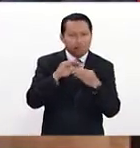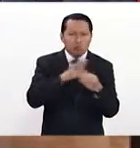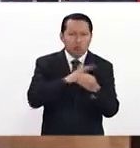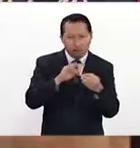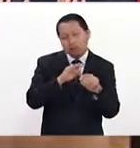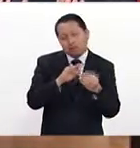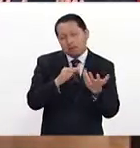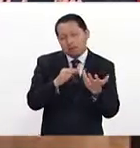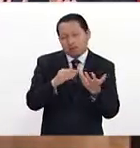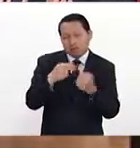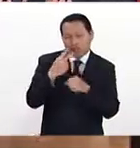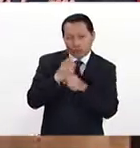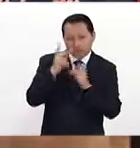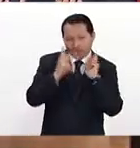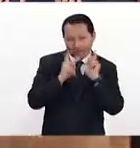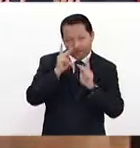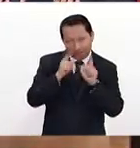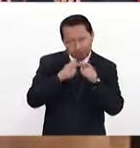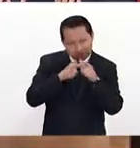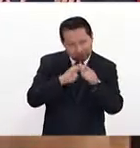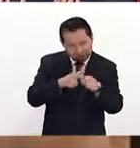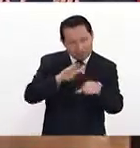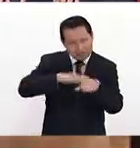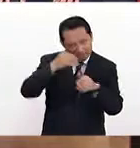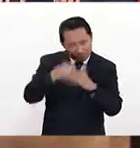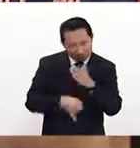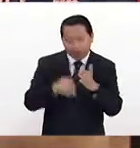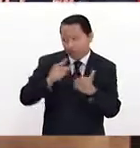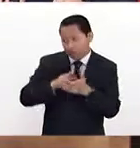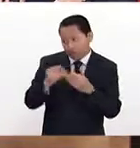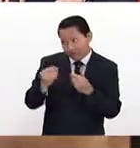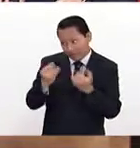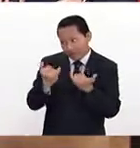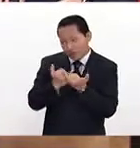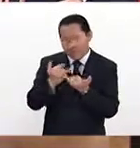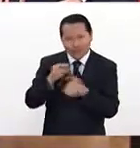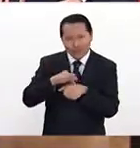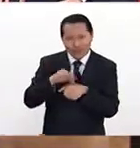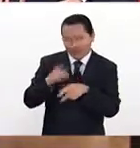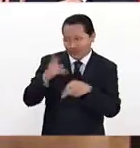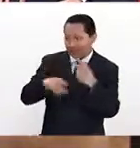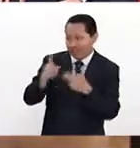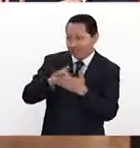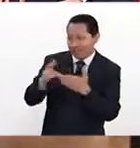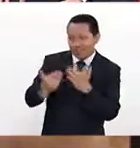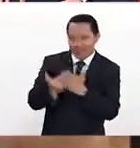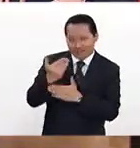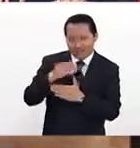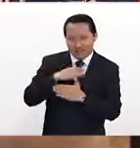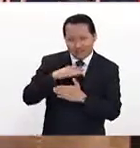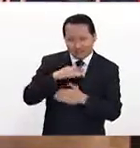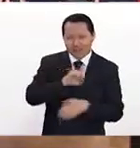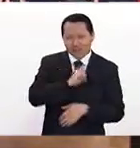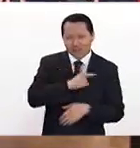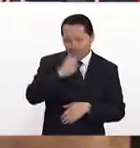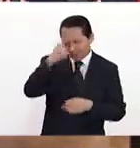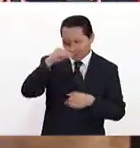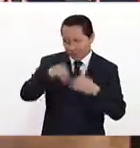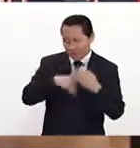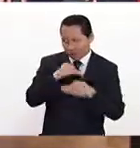segunda visita por parte de usted para poder seguir ahondando al respecto. Muchísimas gracias. Gracias. Por haber estado con nosotros esta mañana en Salud para Todos.